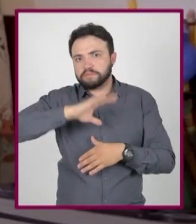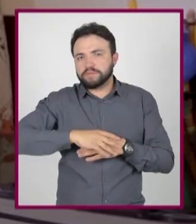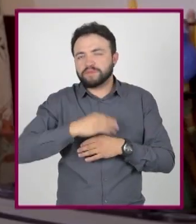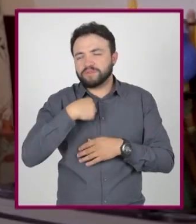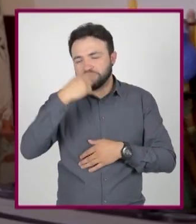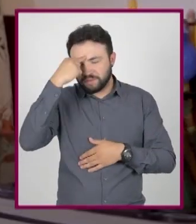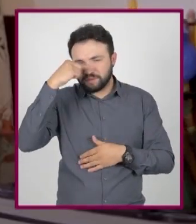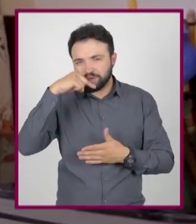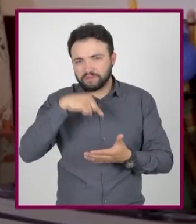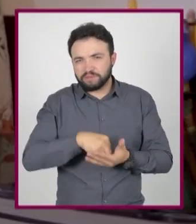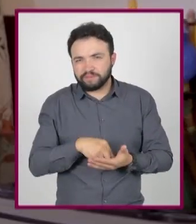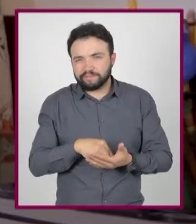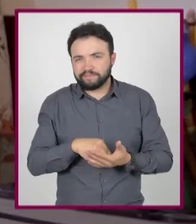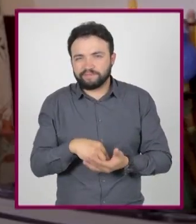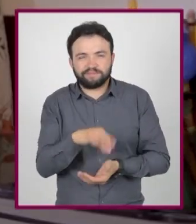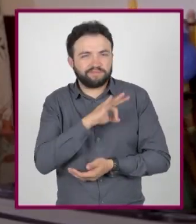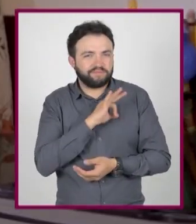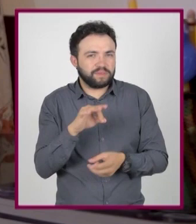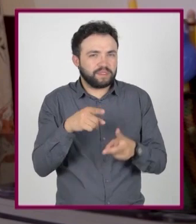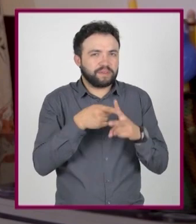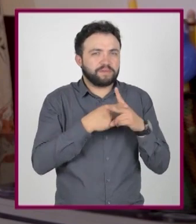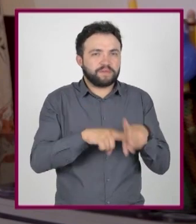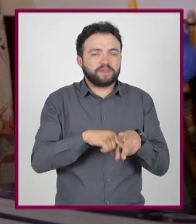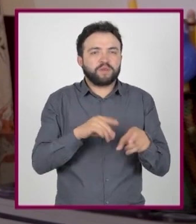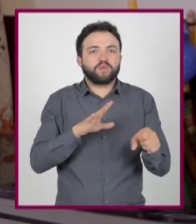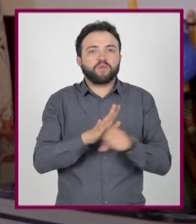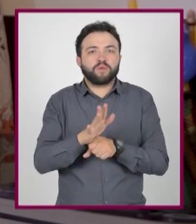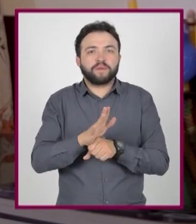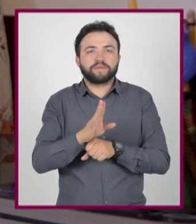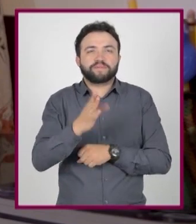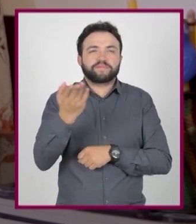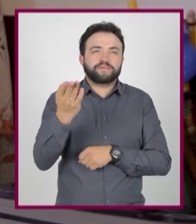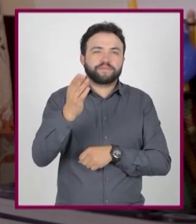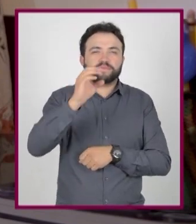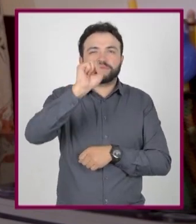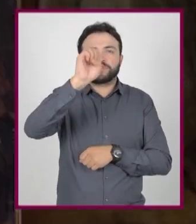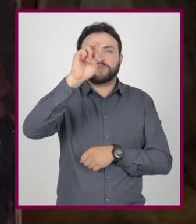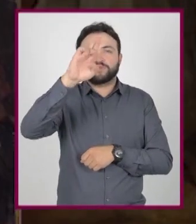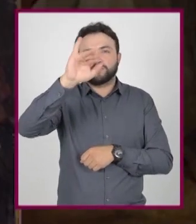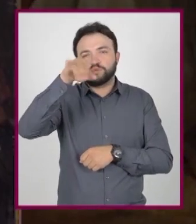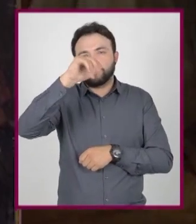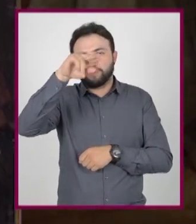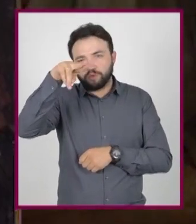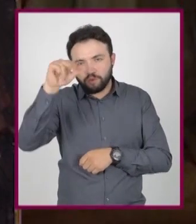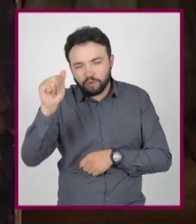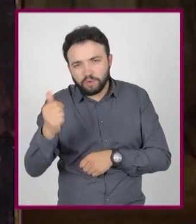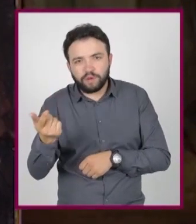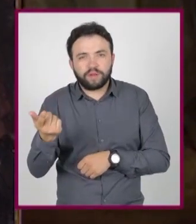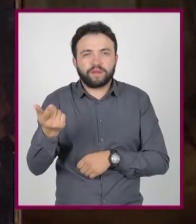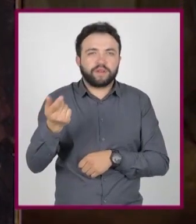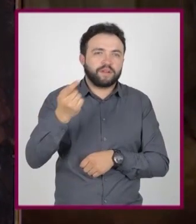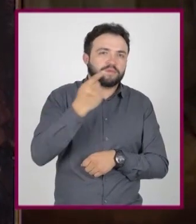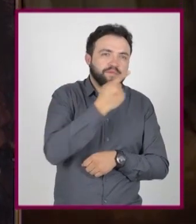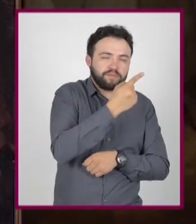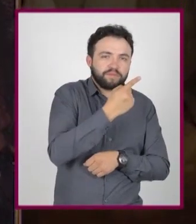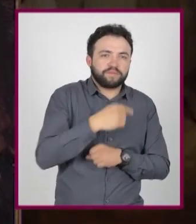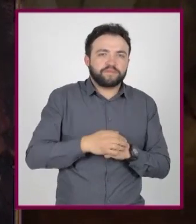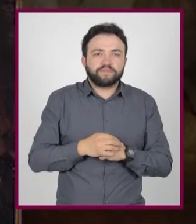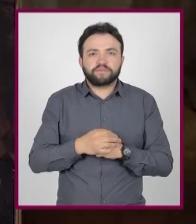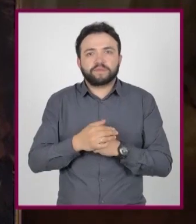bote pronto. Pienso que podría empezar con los autores barrocos como Sor Juana Inés de la Cruz. Claro.